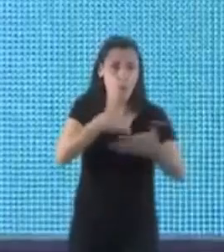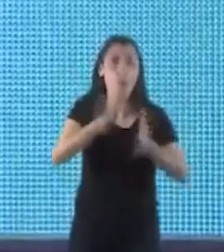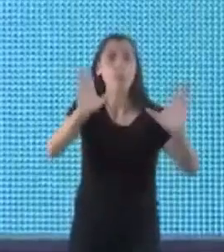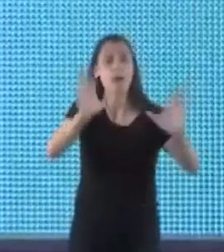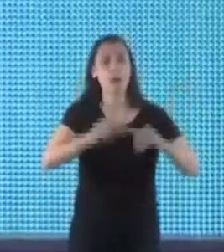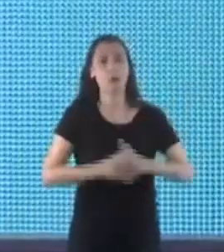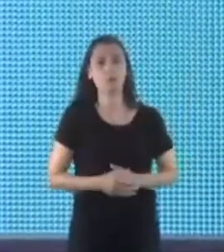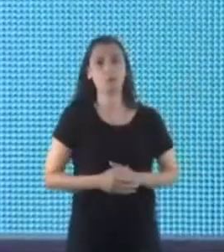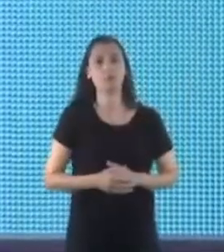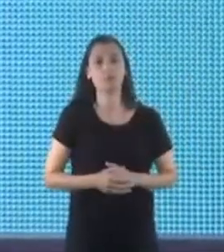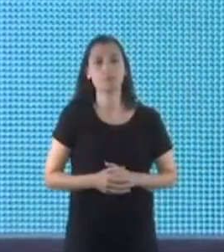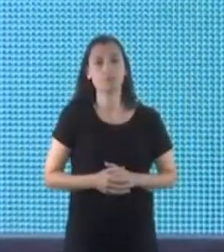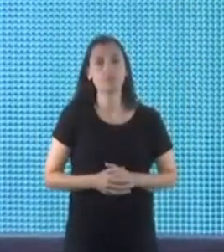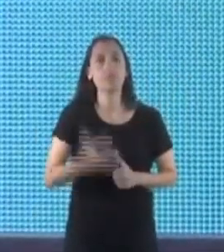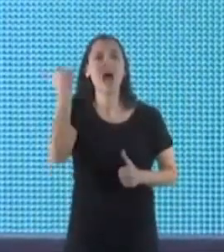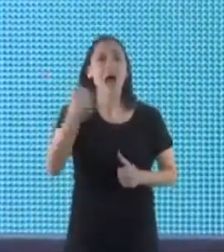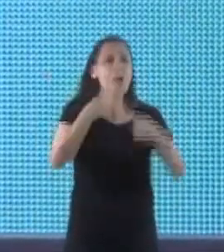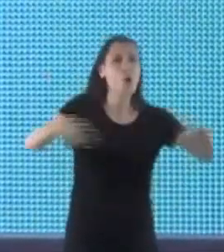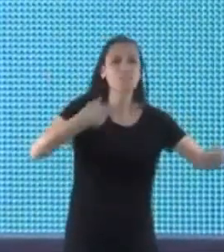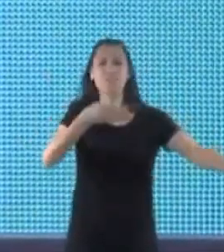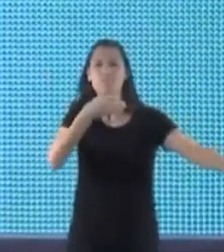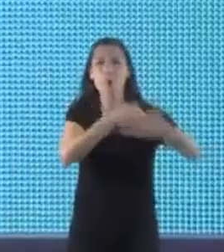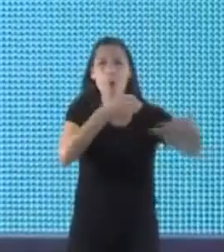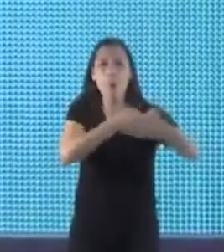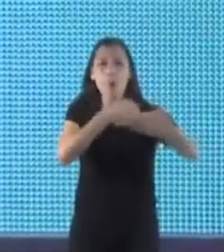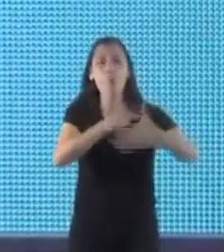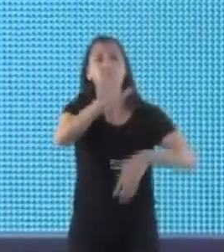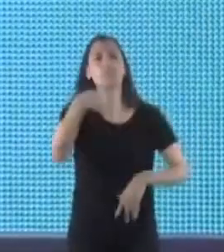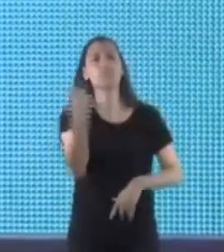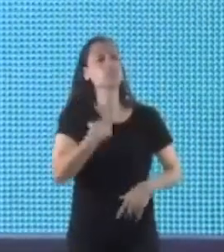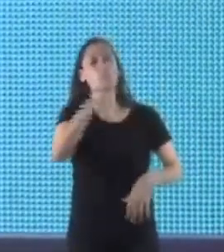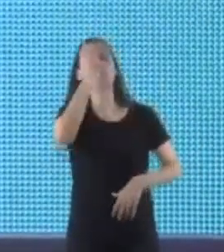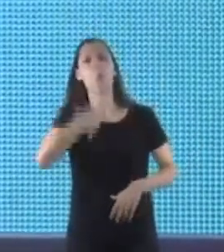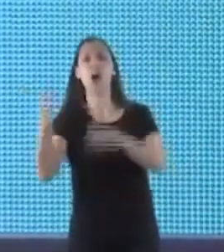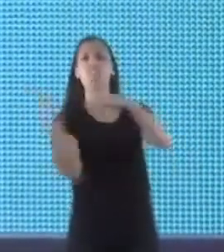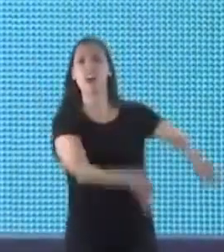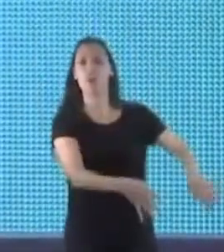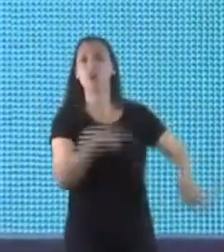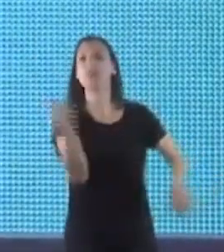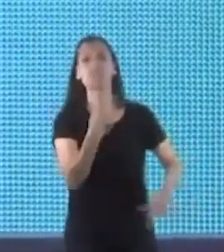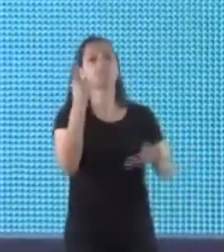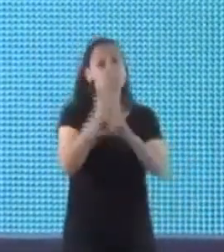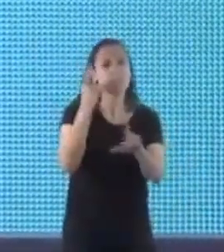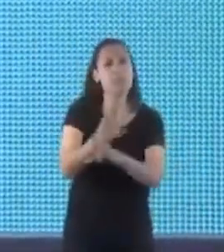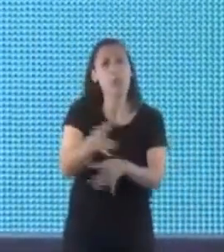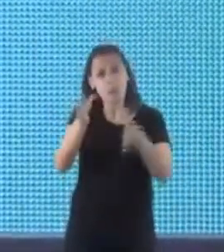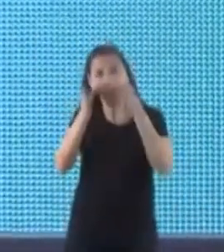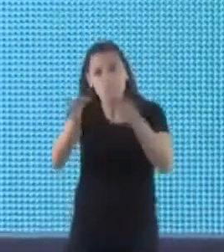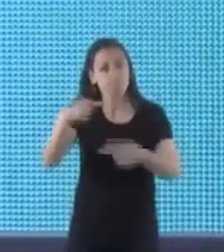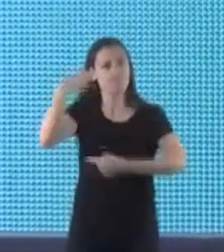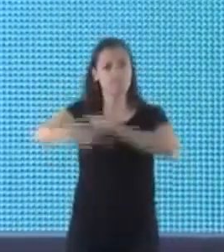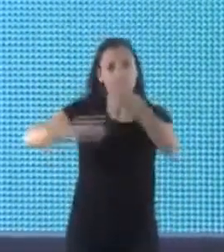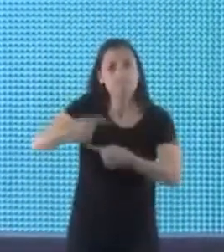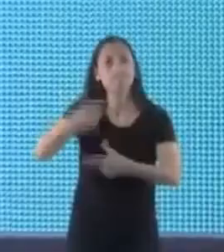Ahora, frente a tanta adversidad, lo que nunca nos han quebrado es la voluntad de seguir avanzando, de seguir construyendo,